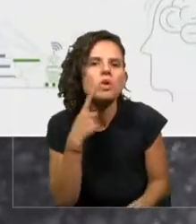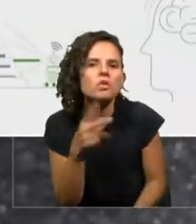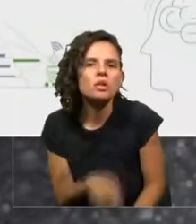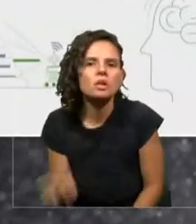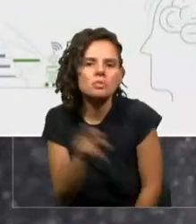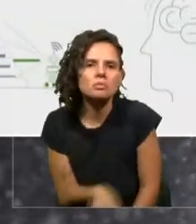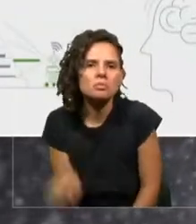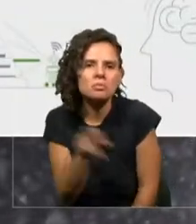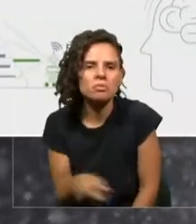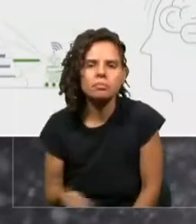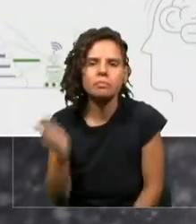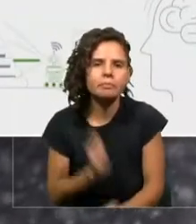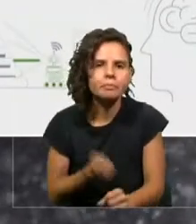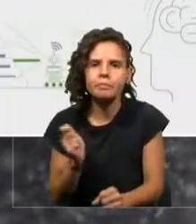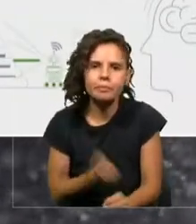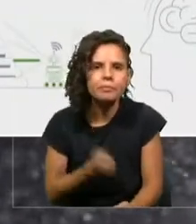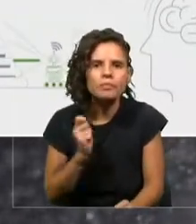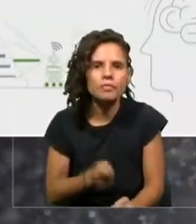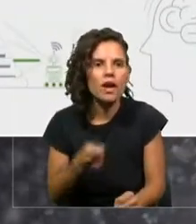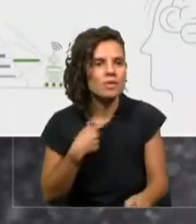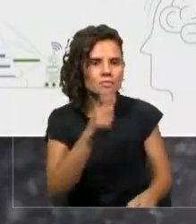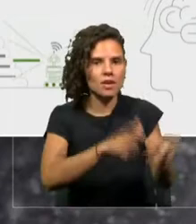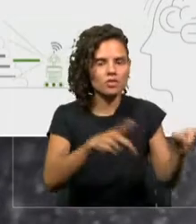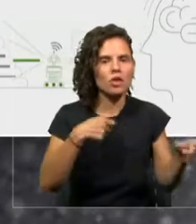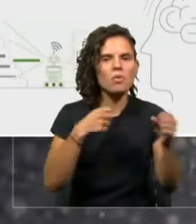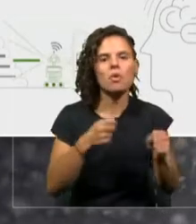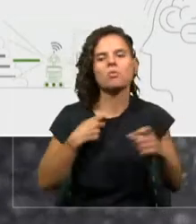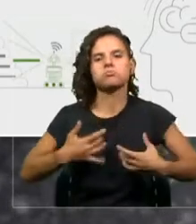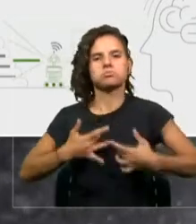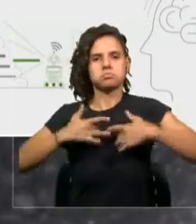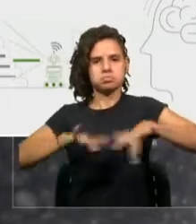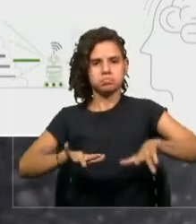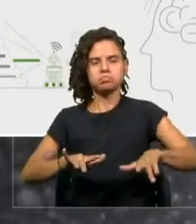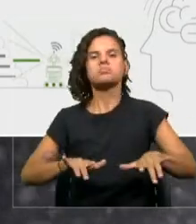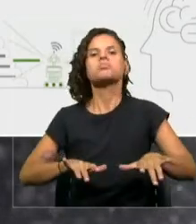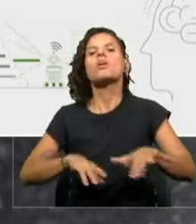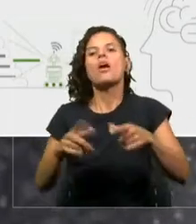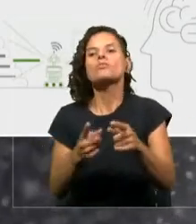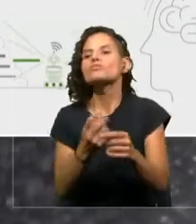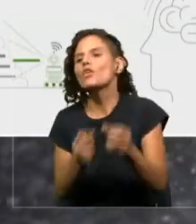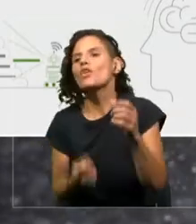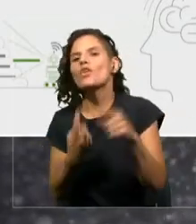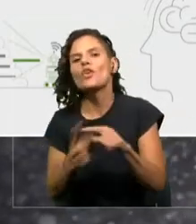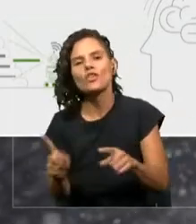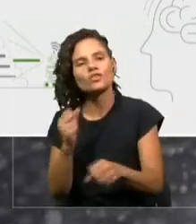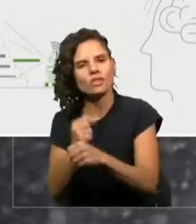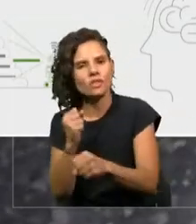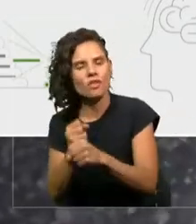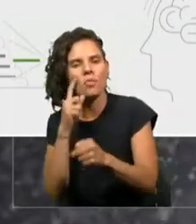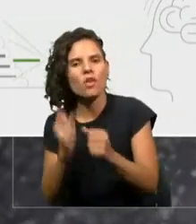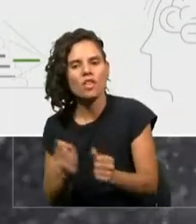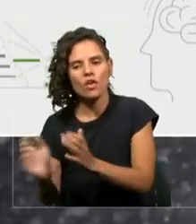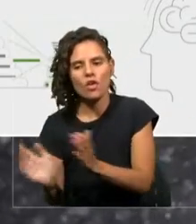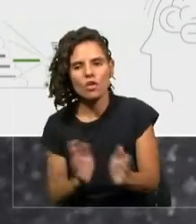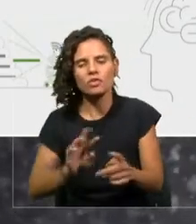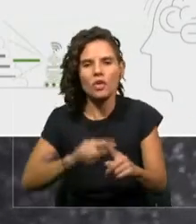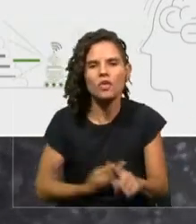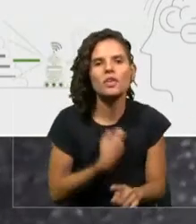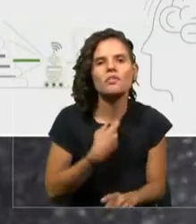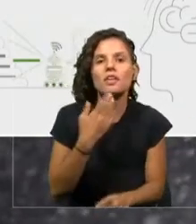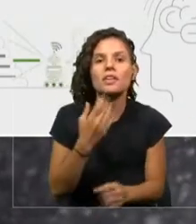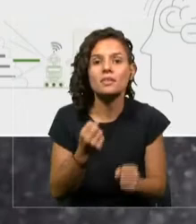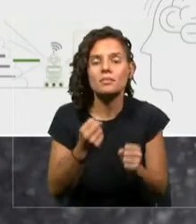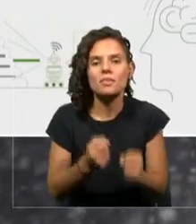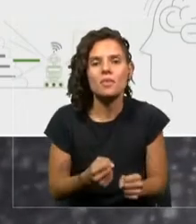libera así a los humanos para poder reorientar y reorganizar los procesos industriales para poder tener una maximización de resultados,